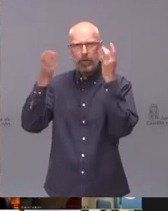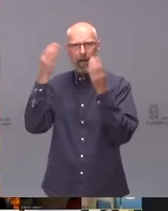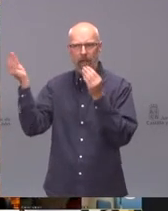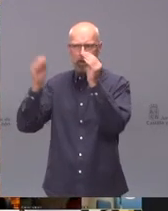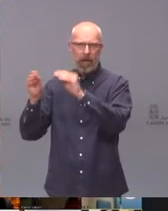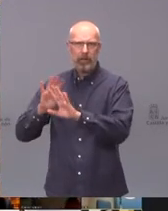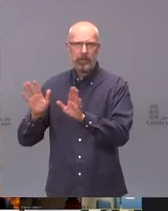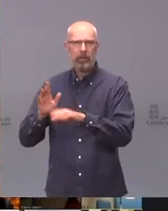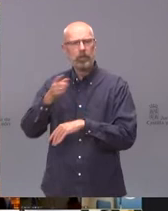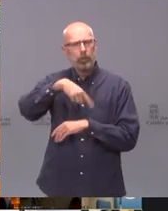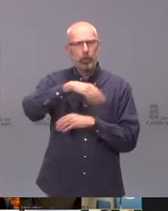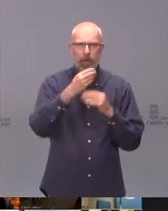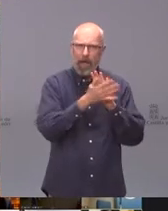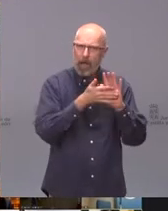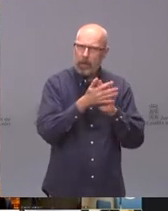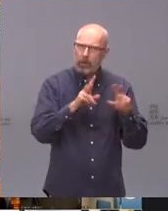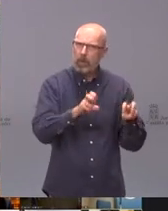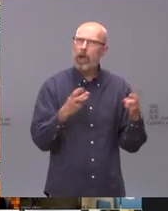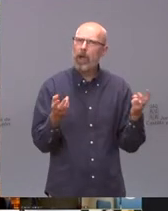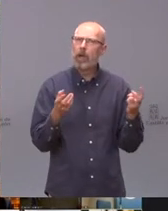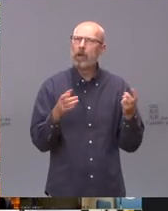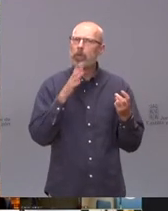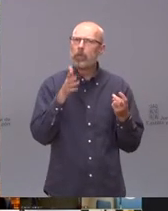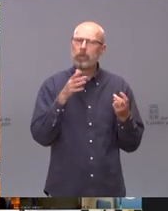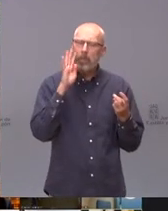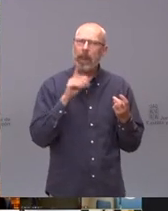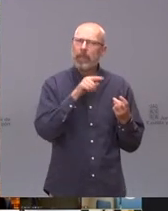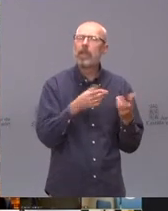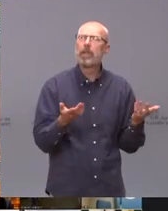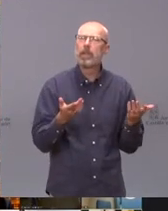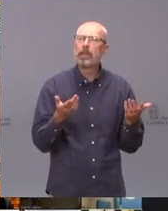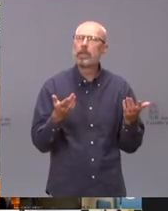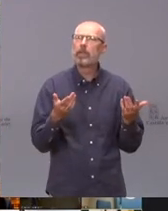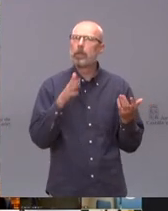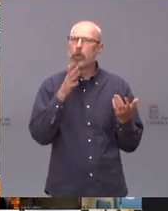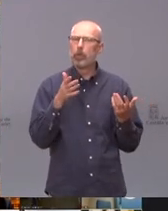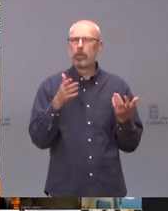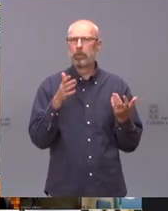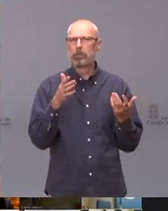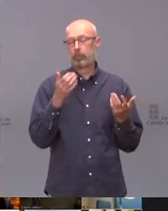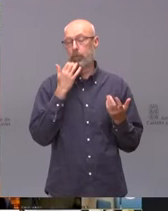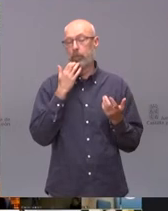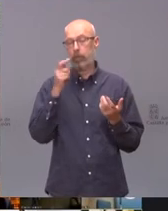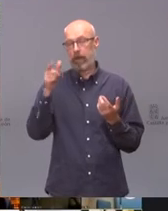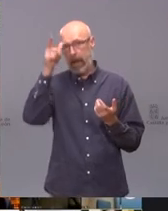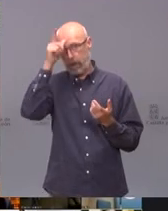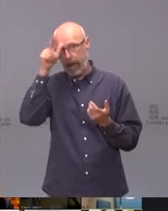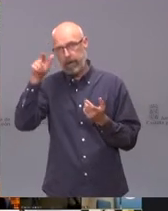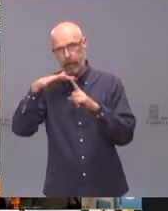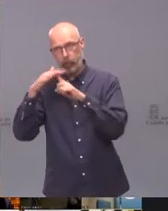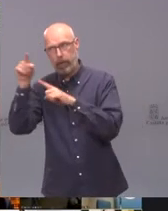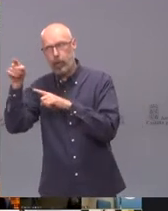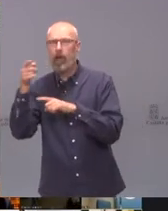está llegando a una situación, bueno, en Alemania también, pero no sé si lo pueden